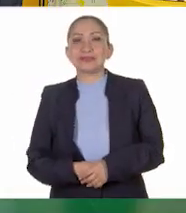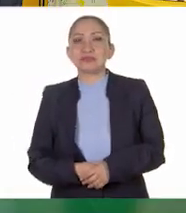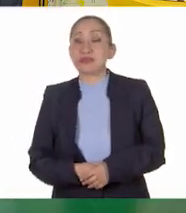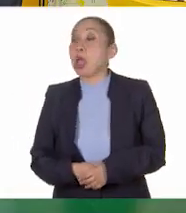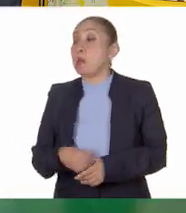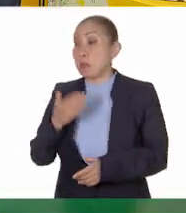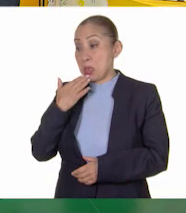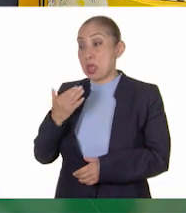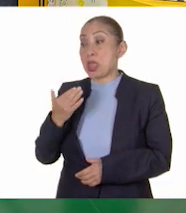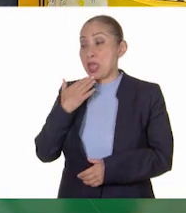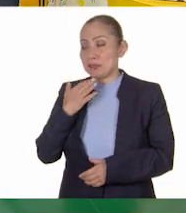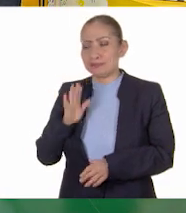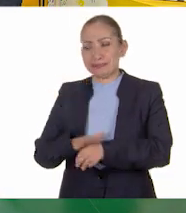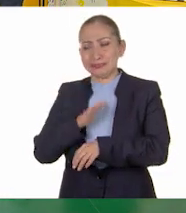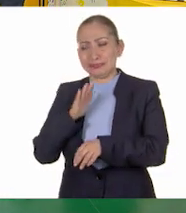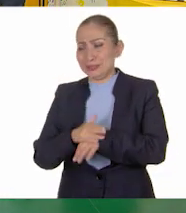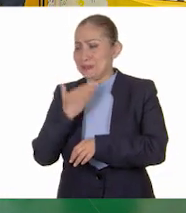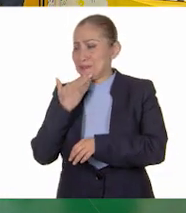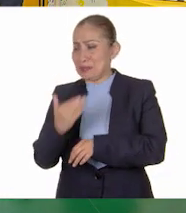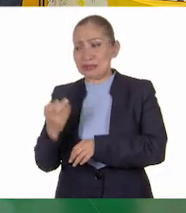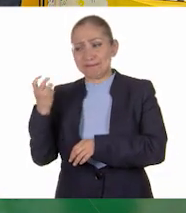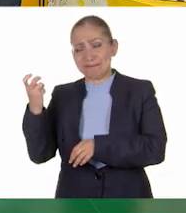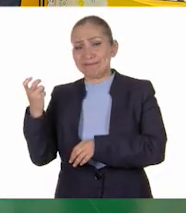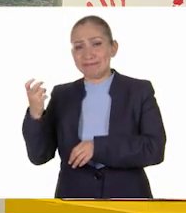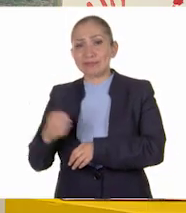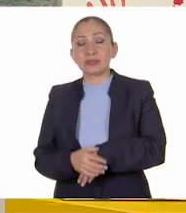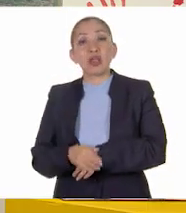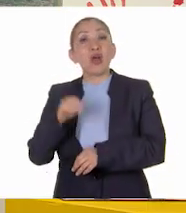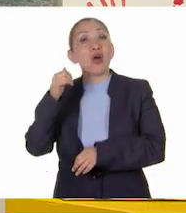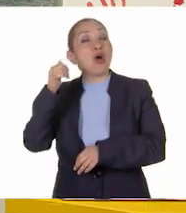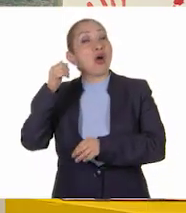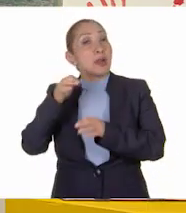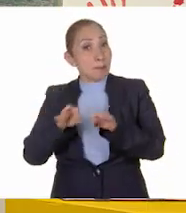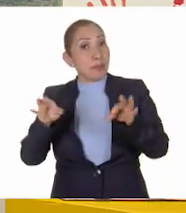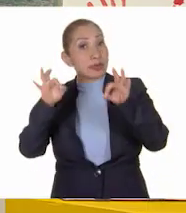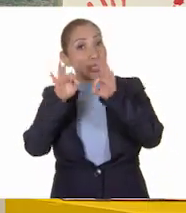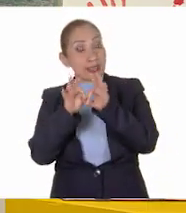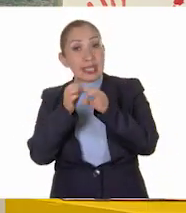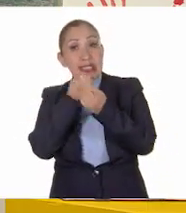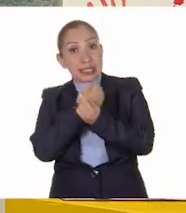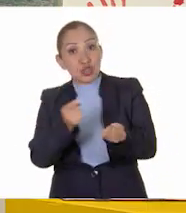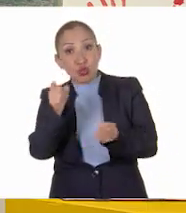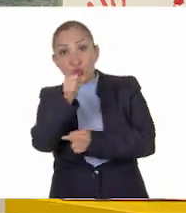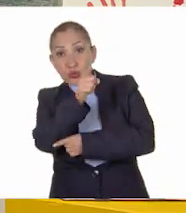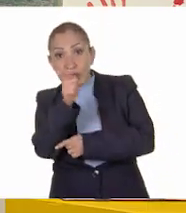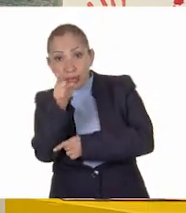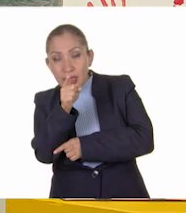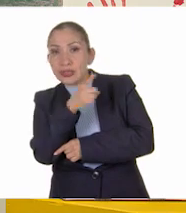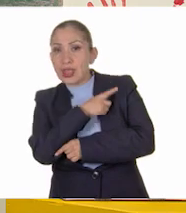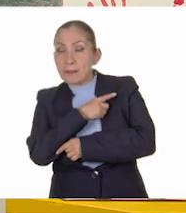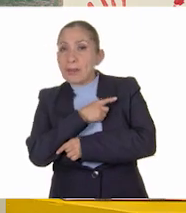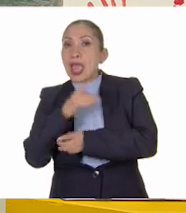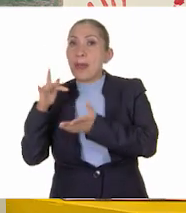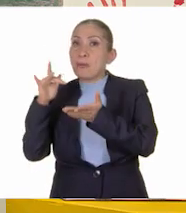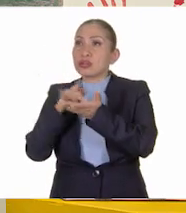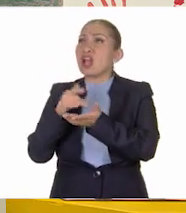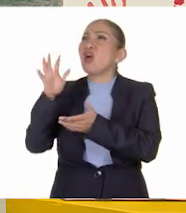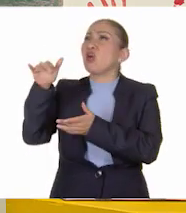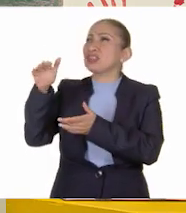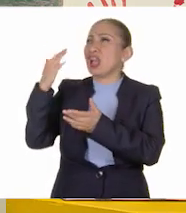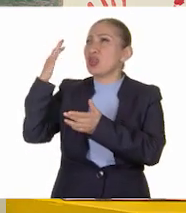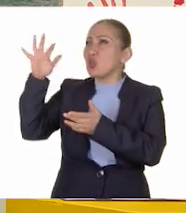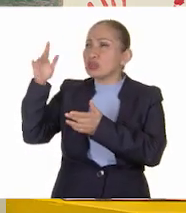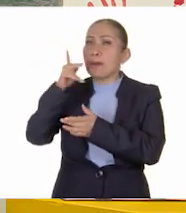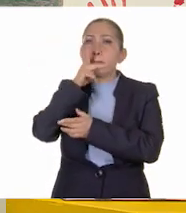Muy bien. Excelente respuesta, Panchito. Algo muy importante es que niñas y niños deben apoyarse en los adultos,